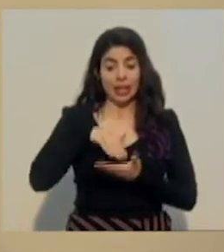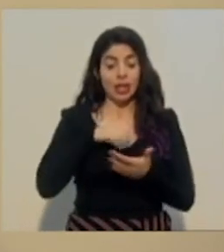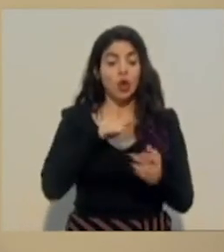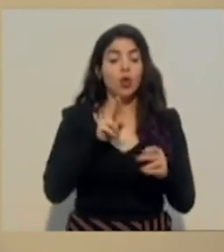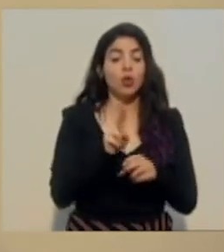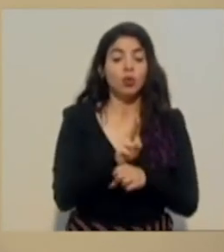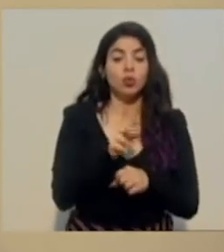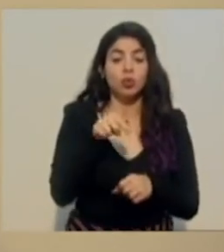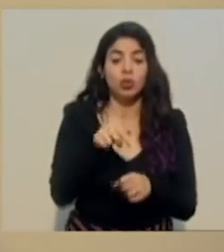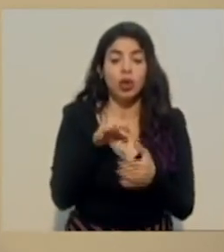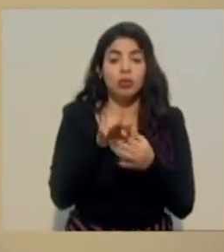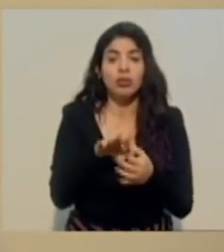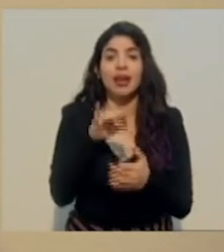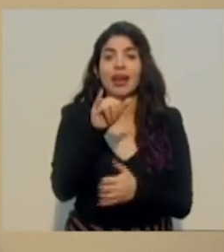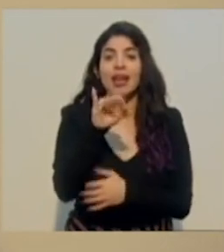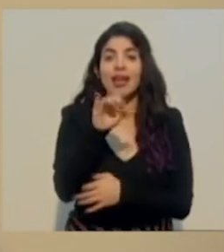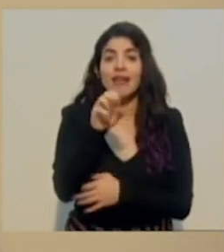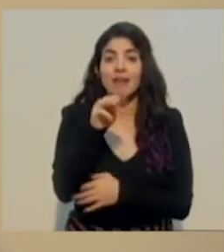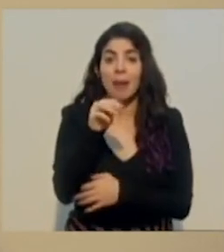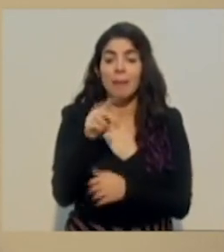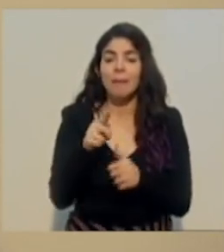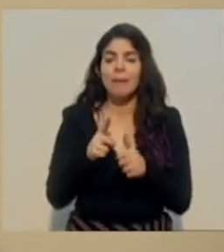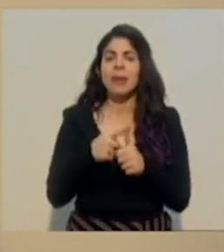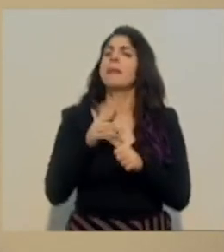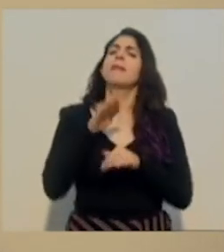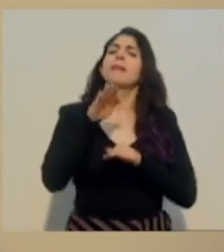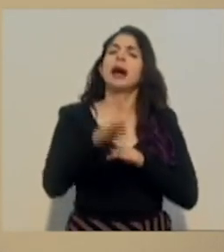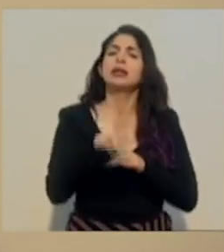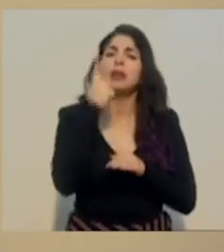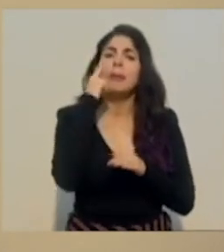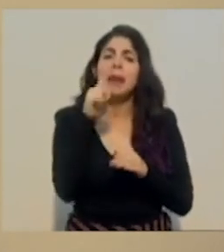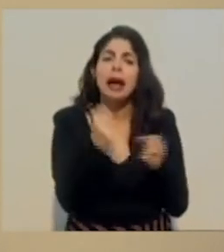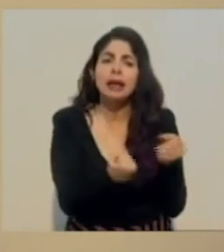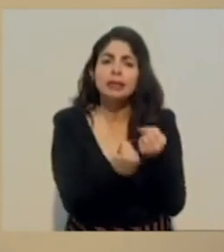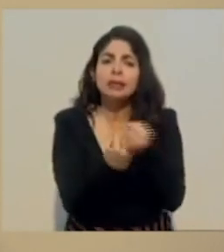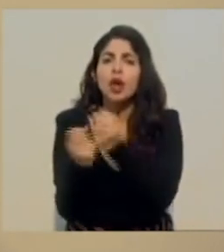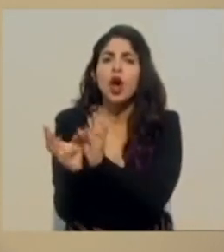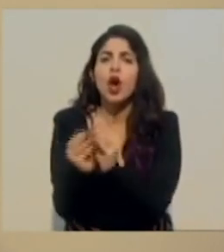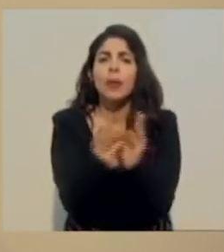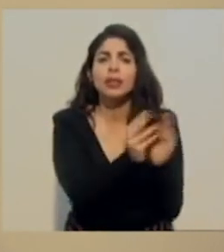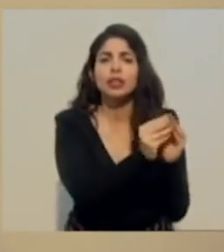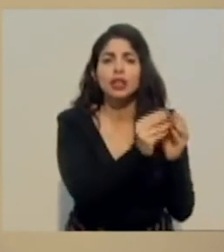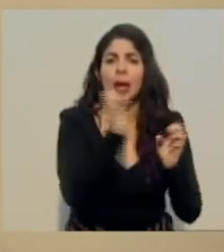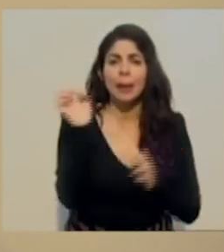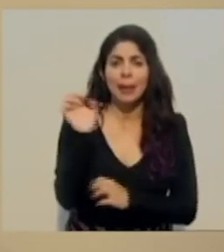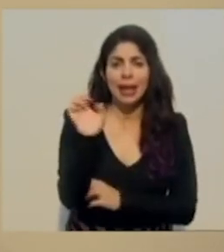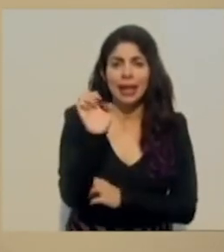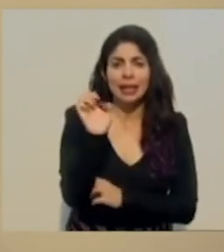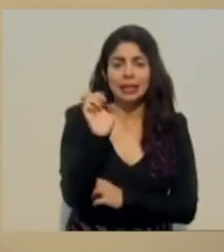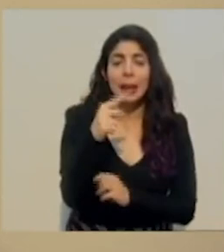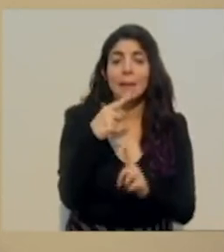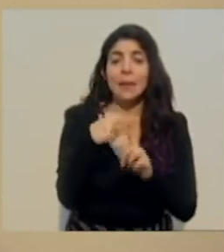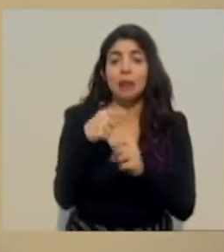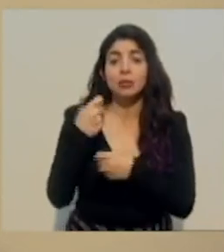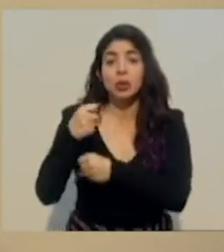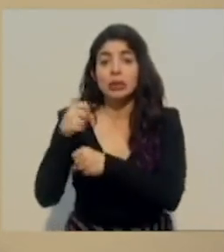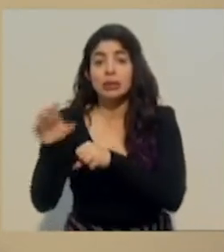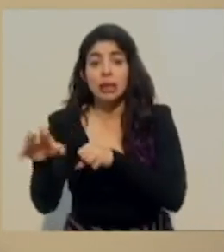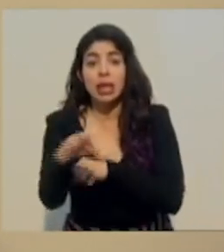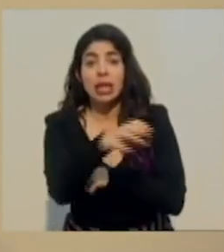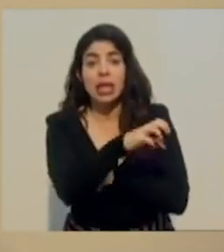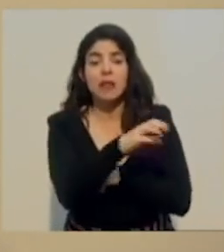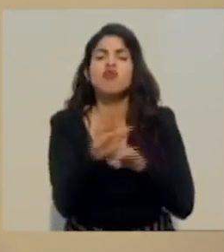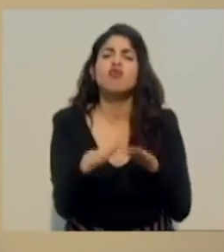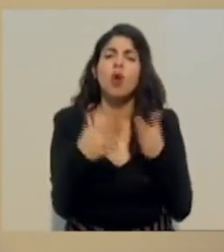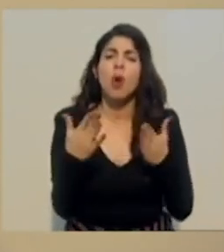que está haciendo para reforzar las comisiones locales de emergencia y a las municipalidades es trasladando mil